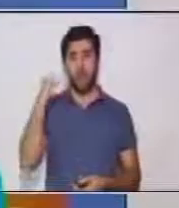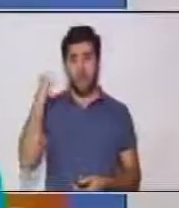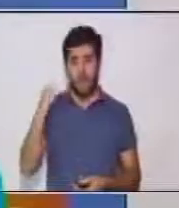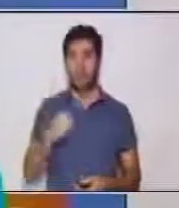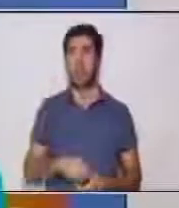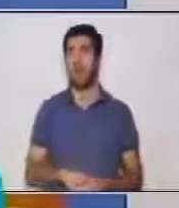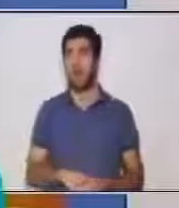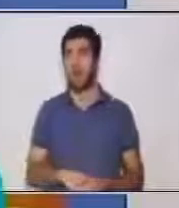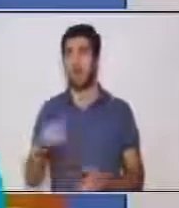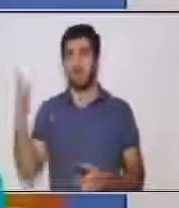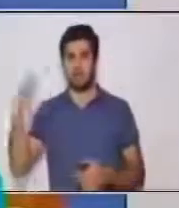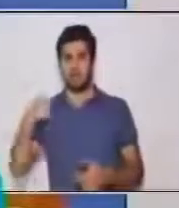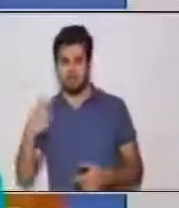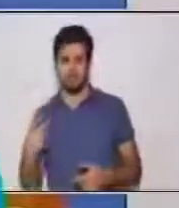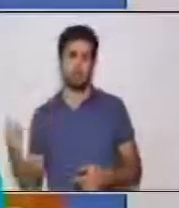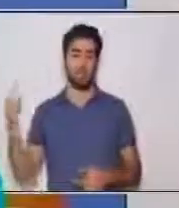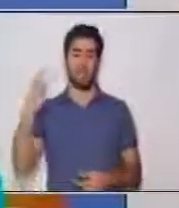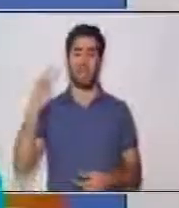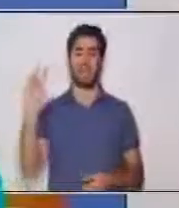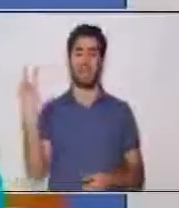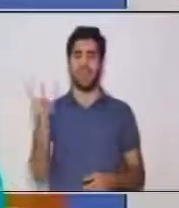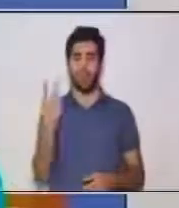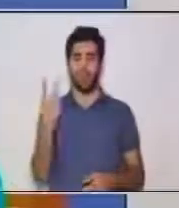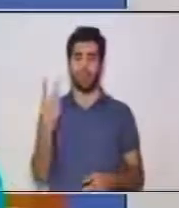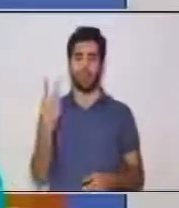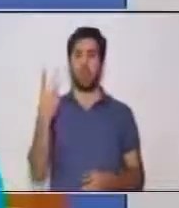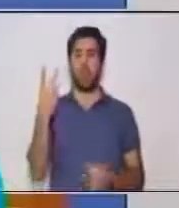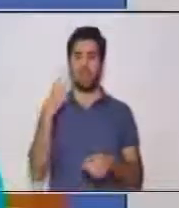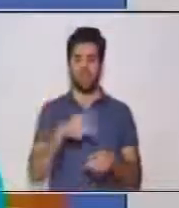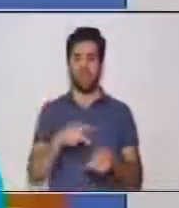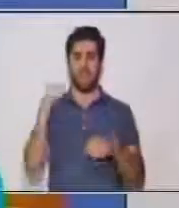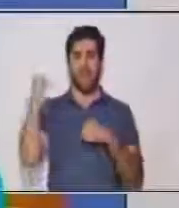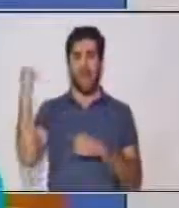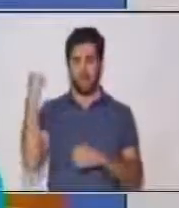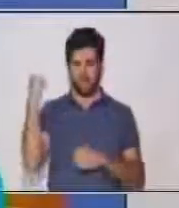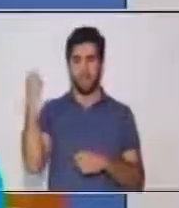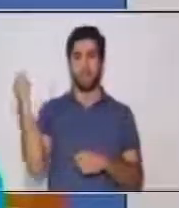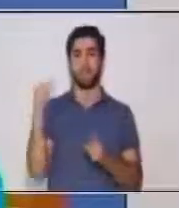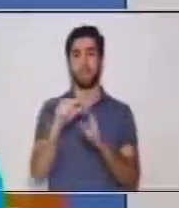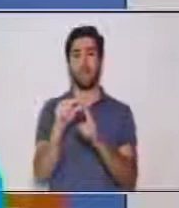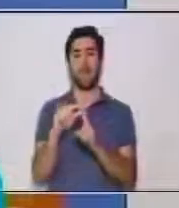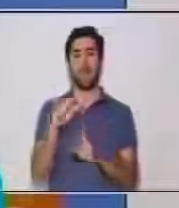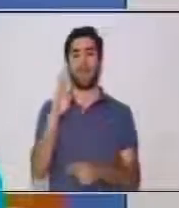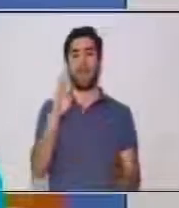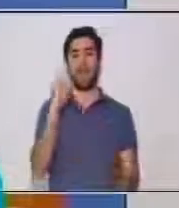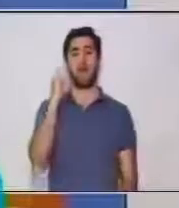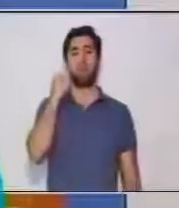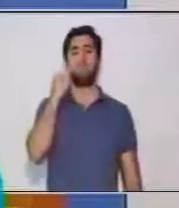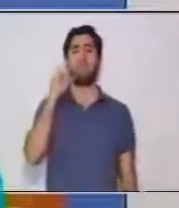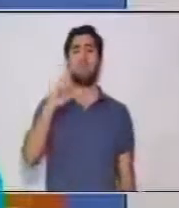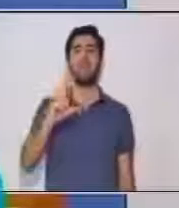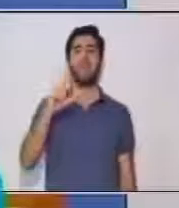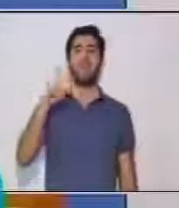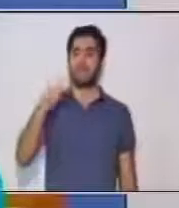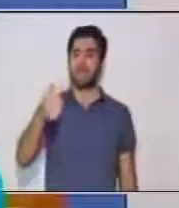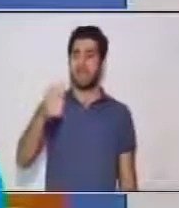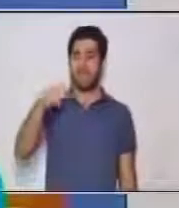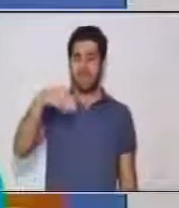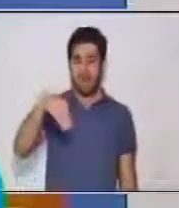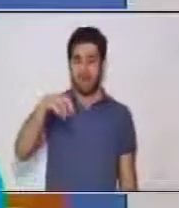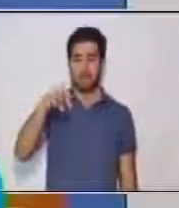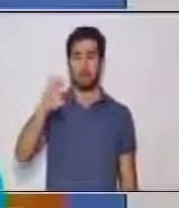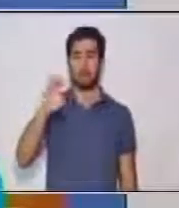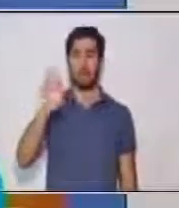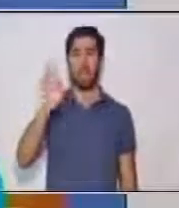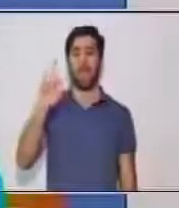Coronándose así como bicampeón. ¿Qué será bicampeón? ¿Qué crees tú que es bicampeón? Ah, muy bien. Dos veces